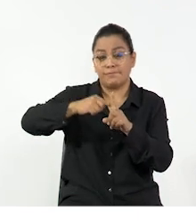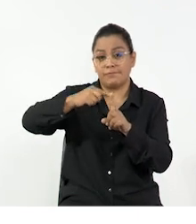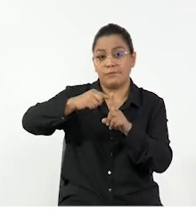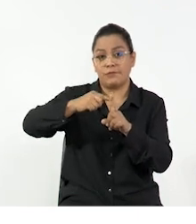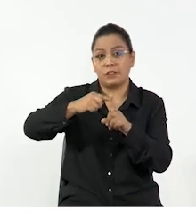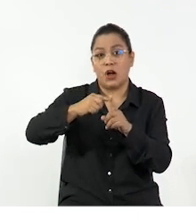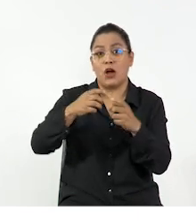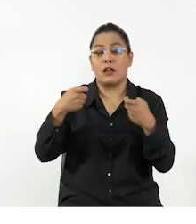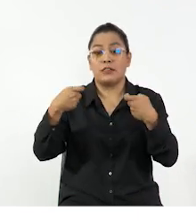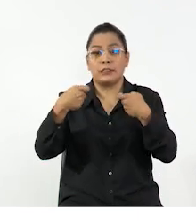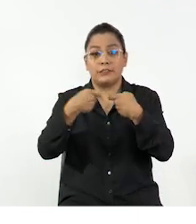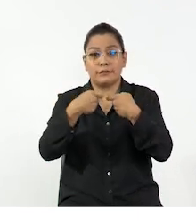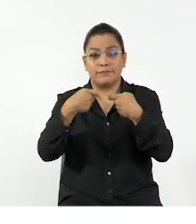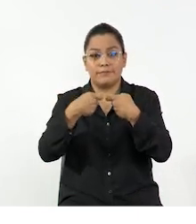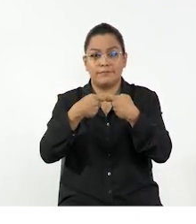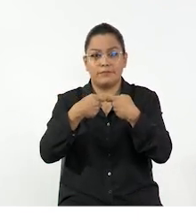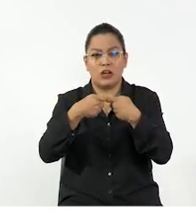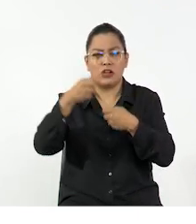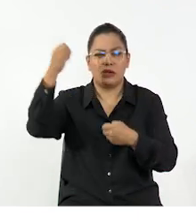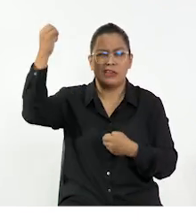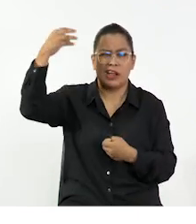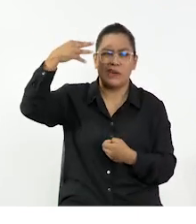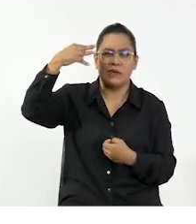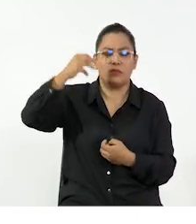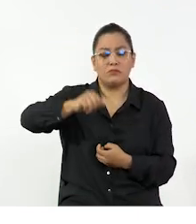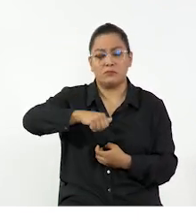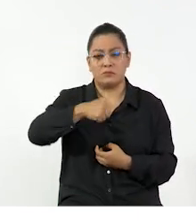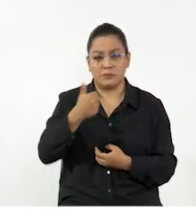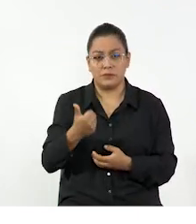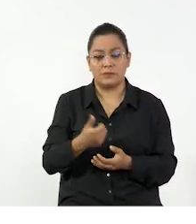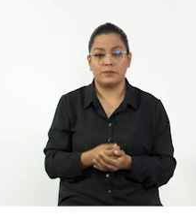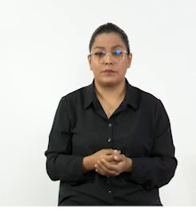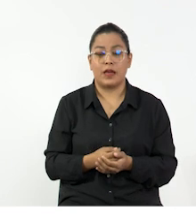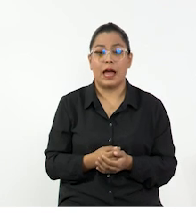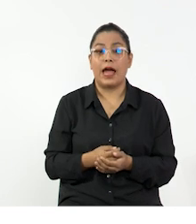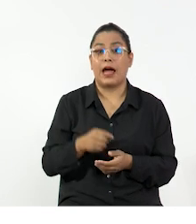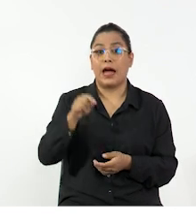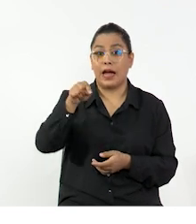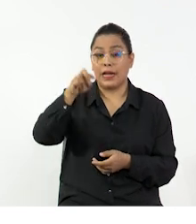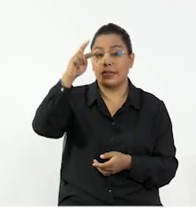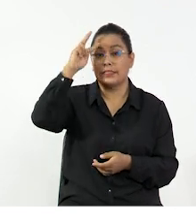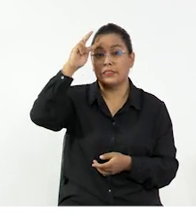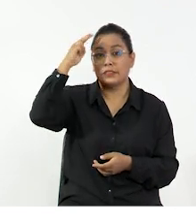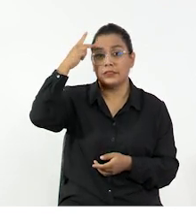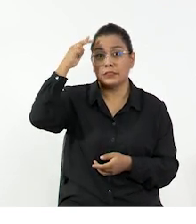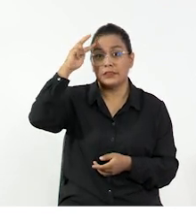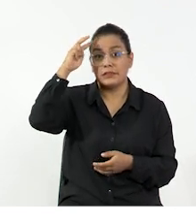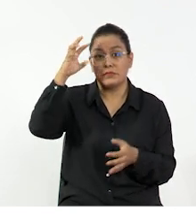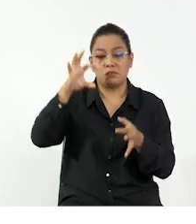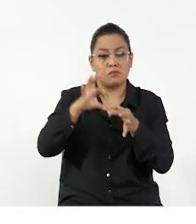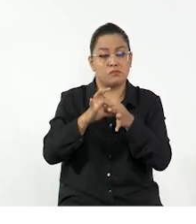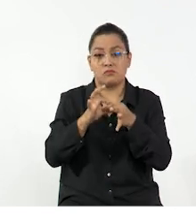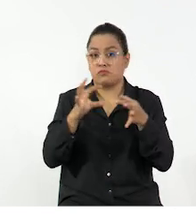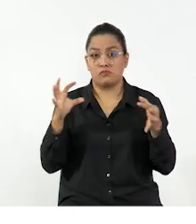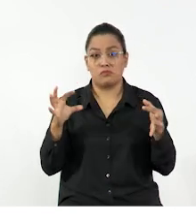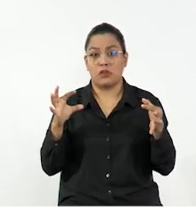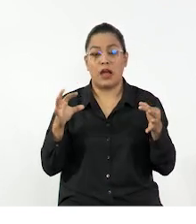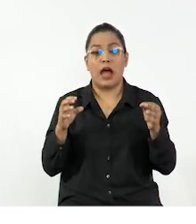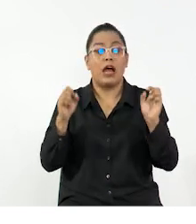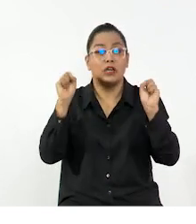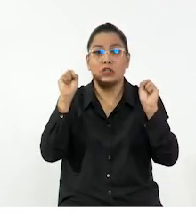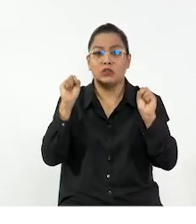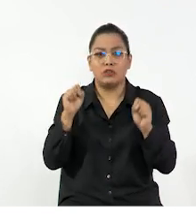como lo es la temperatura, como lo es la corriente eléctrica, la intensidad lumínica, etc. Estas magnitudes son